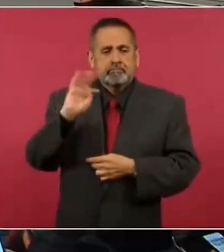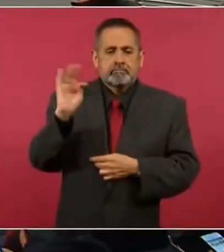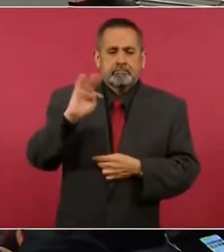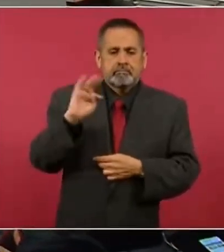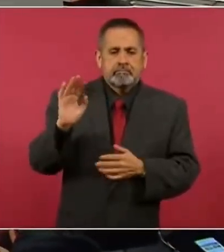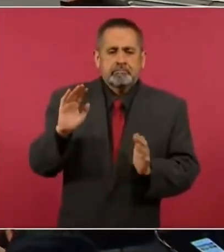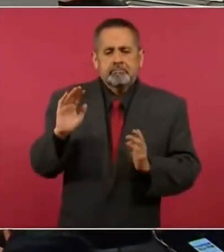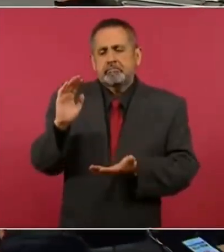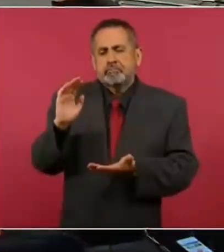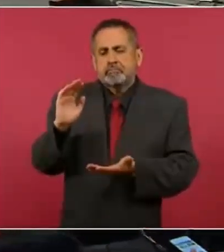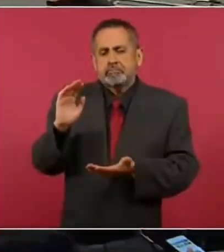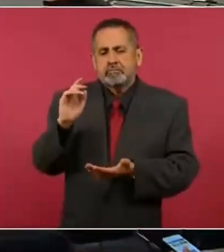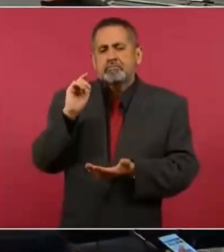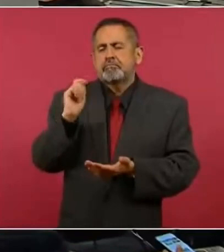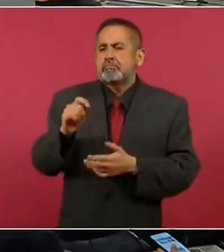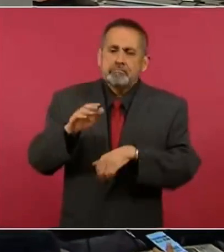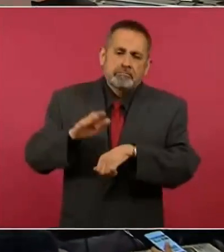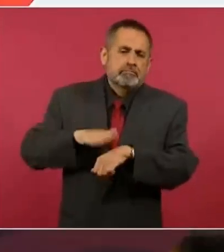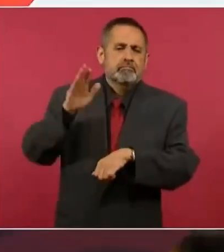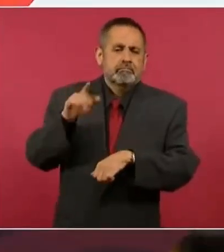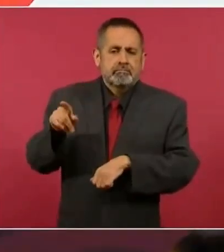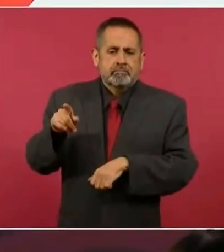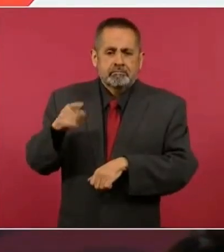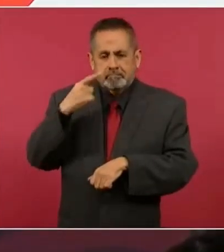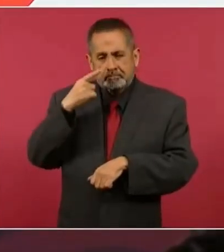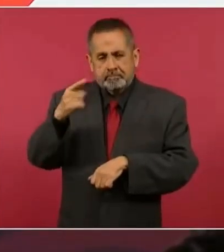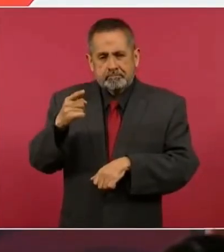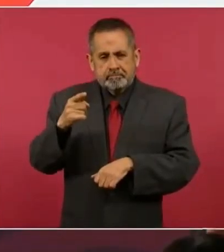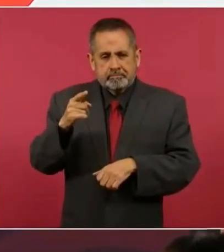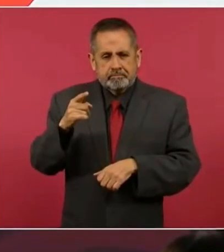sería más aquí,